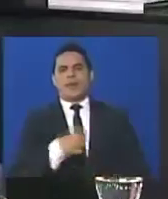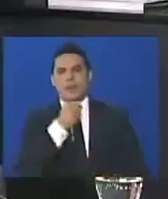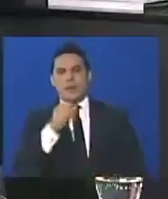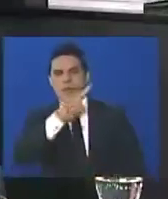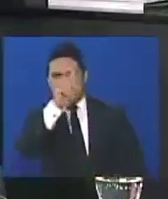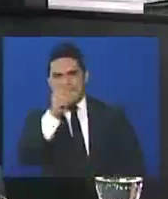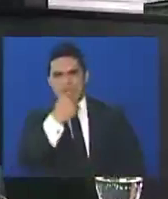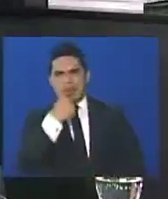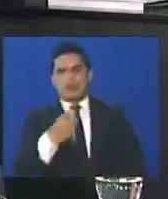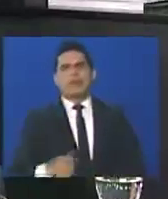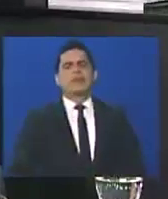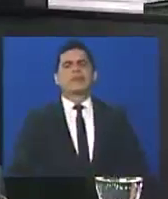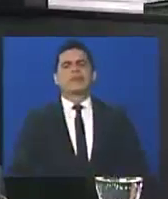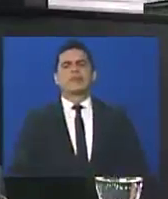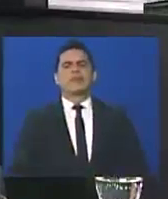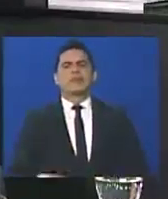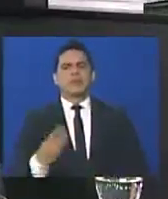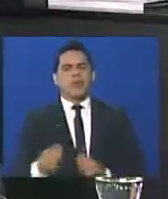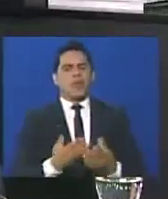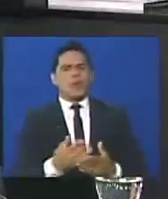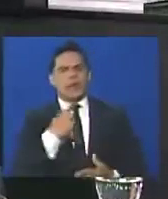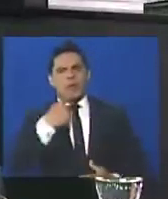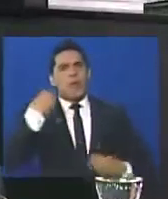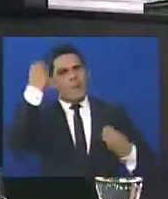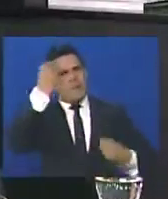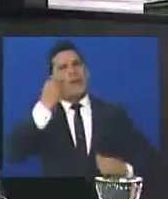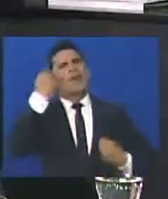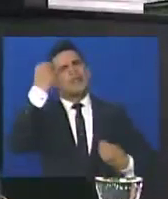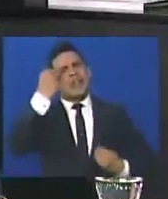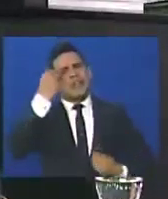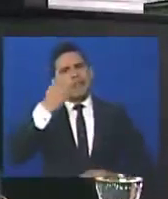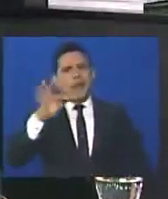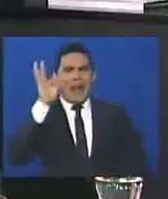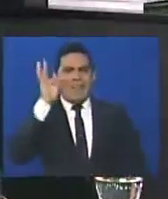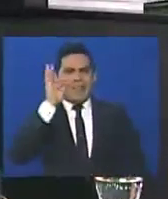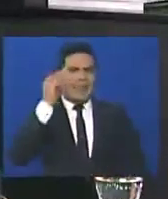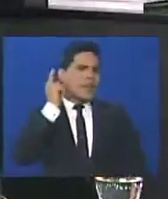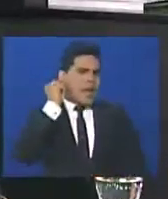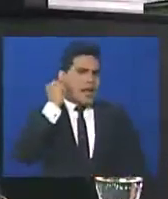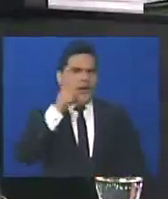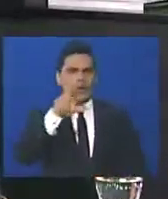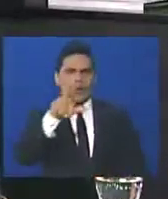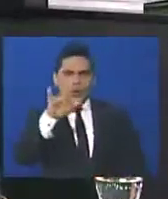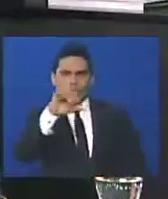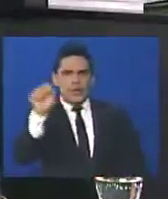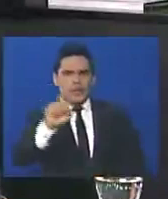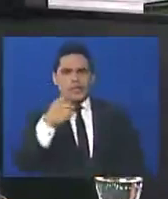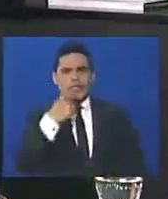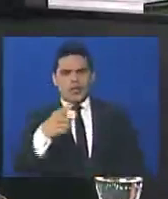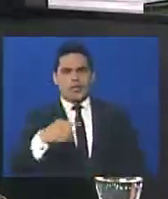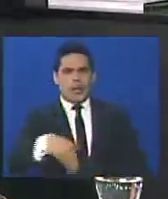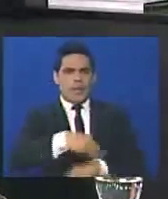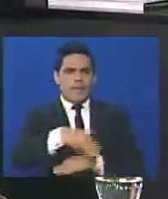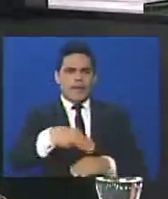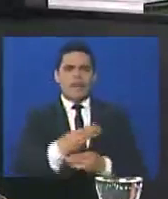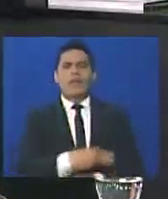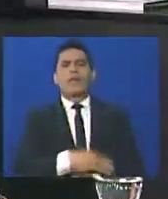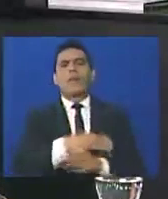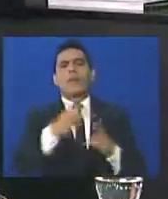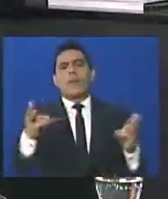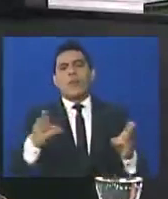en un tono reflexivo, dijo que el Ministerio Público